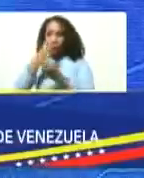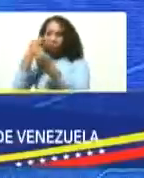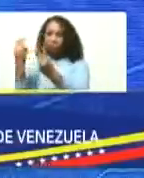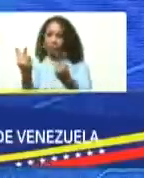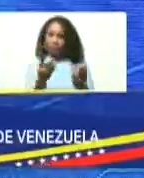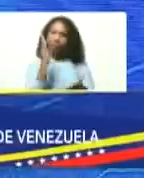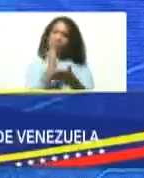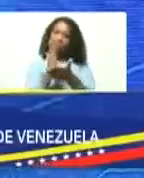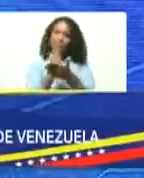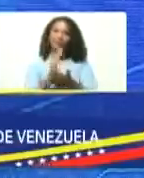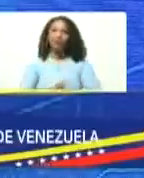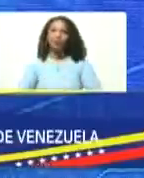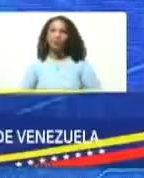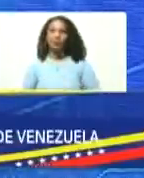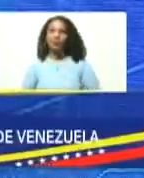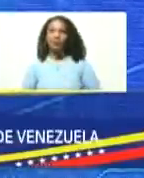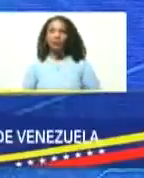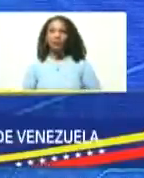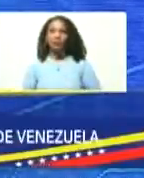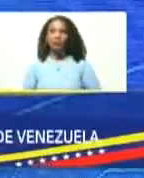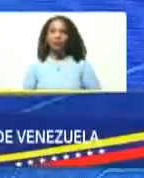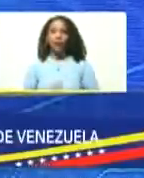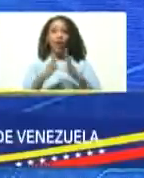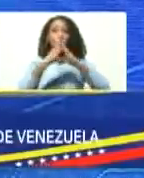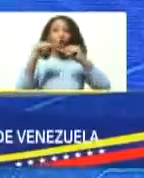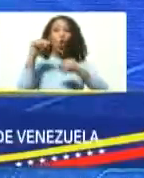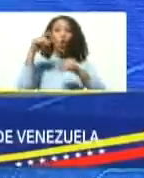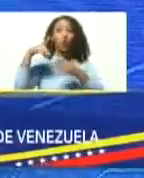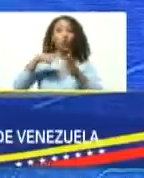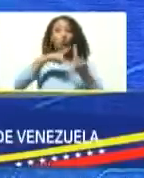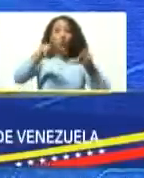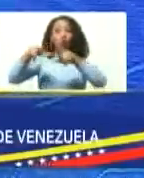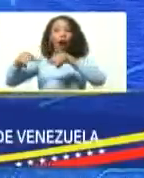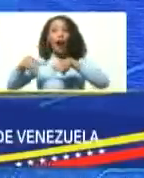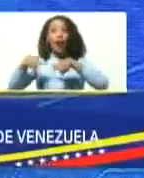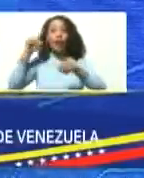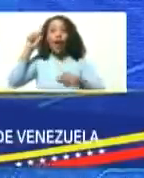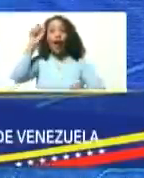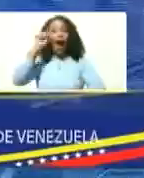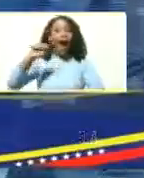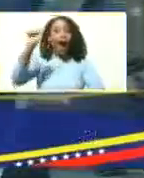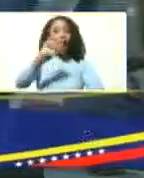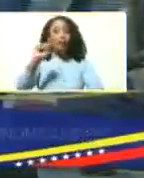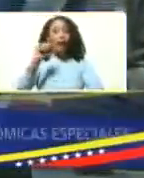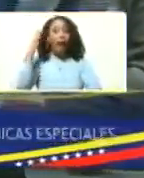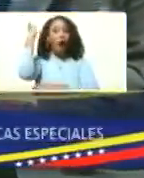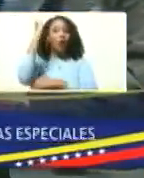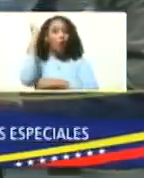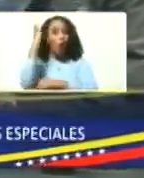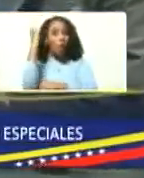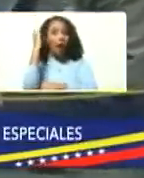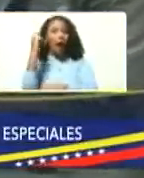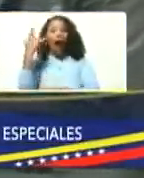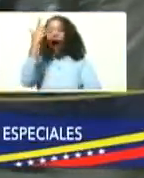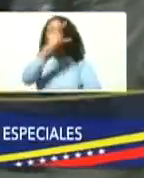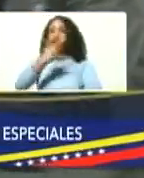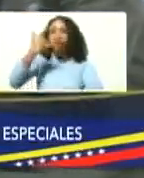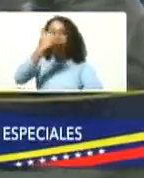siempre de todas partes, del Asia, de Europa, de África,